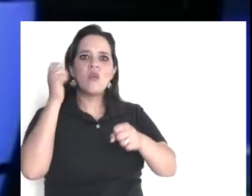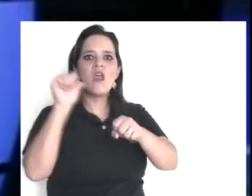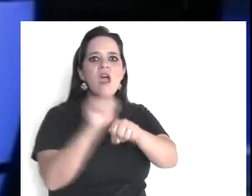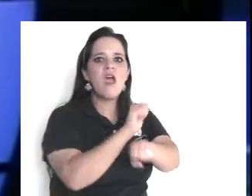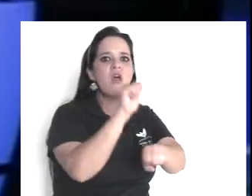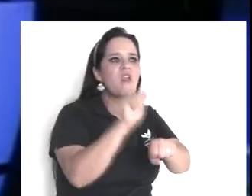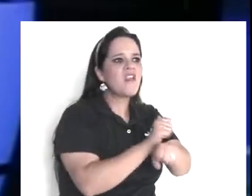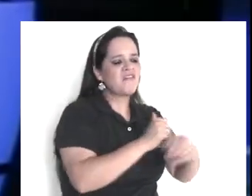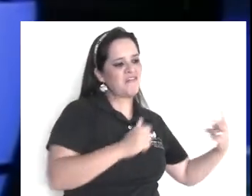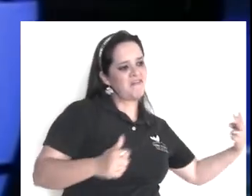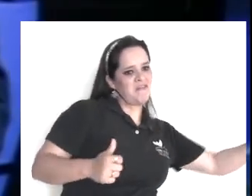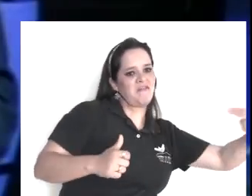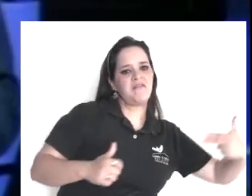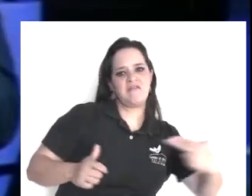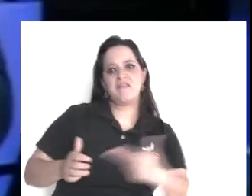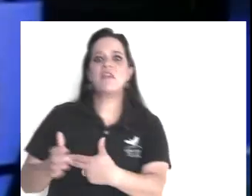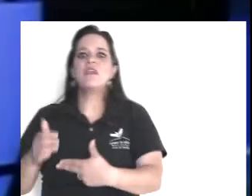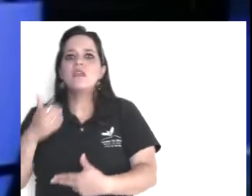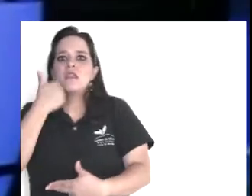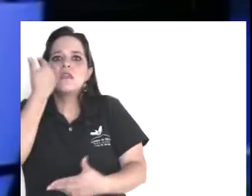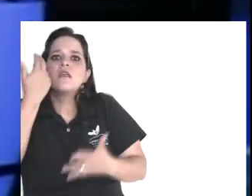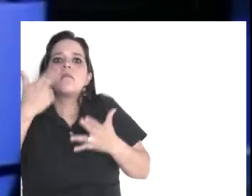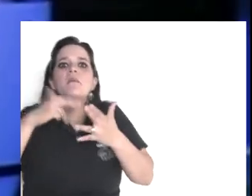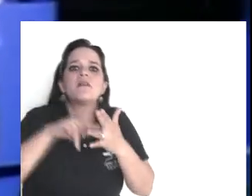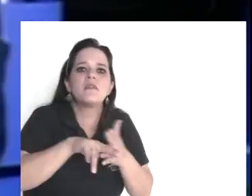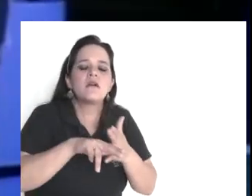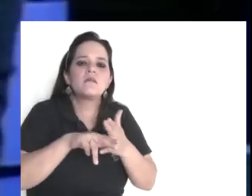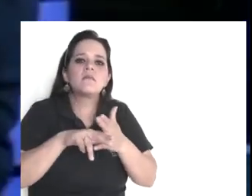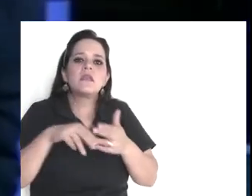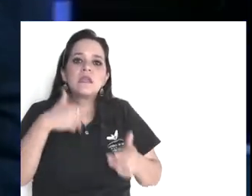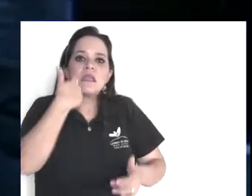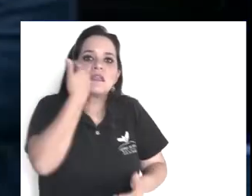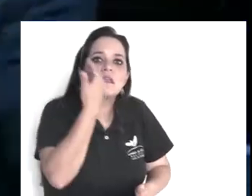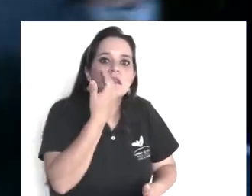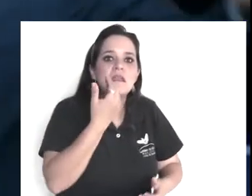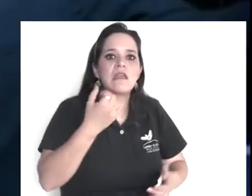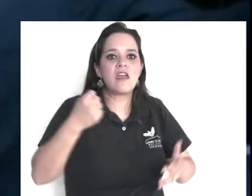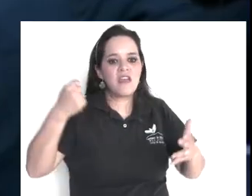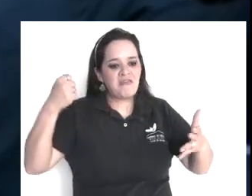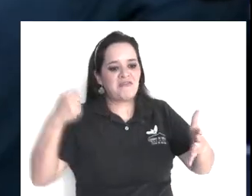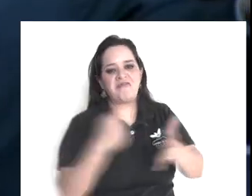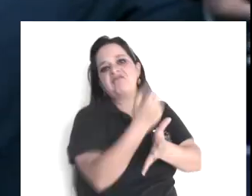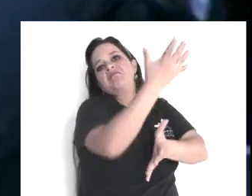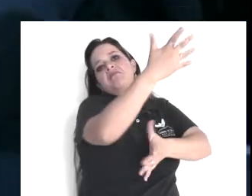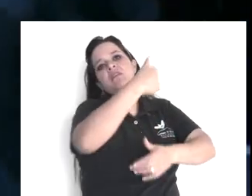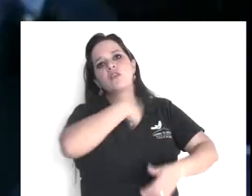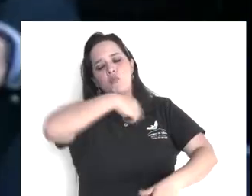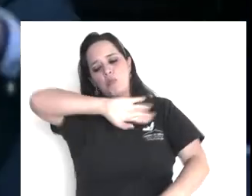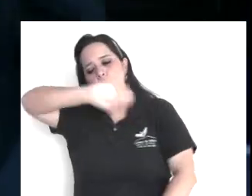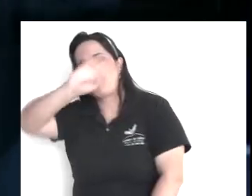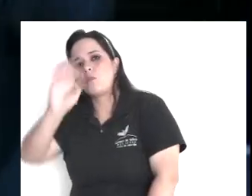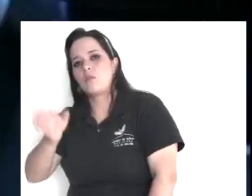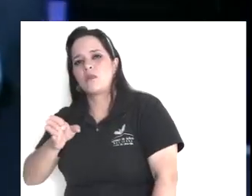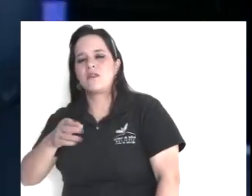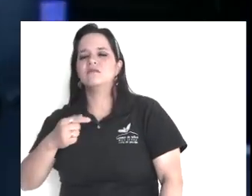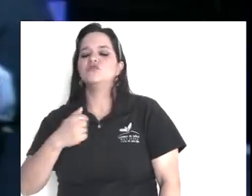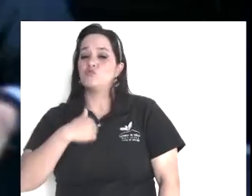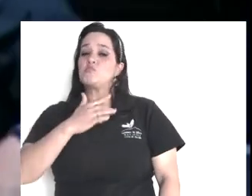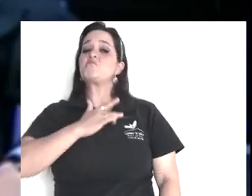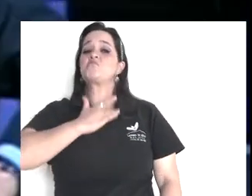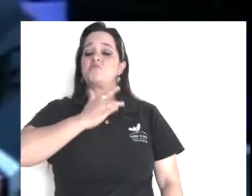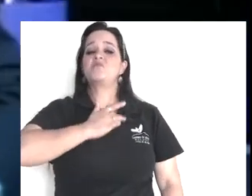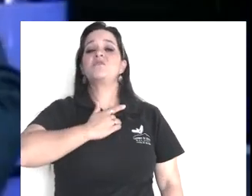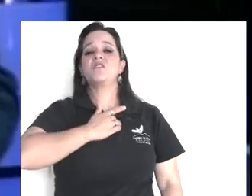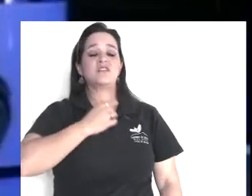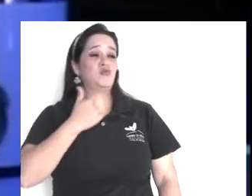vida, dice, y yo sentí en mi corazón, que ellos mandaron a ese hombre, para que me atropellara, y me